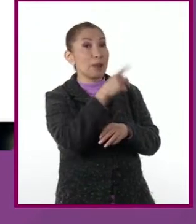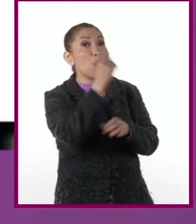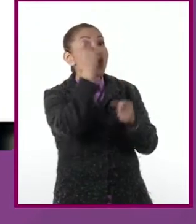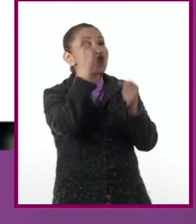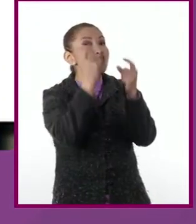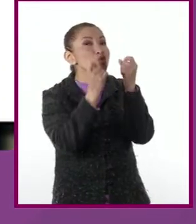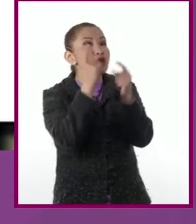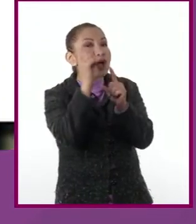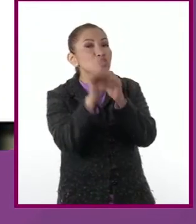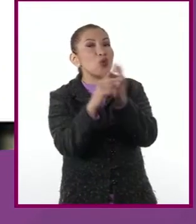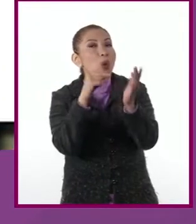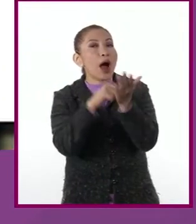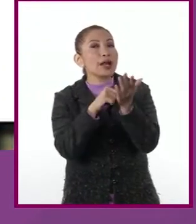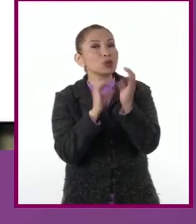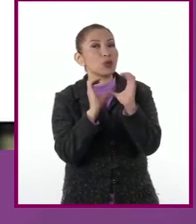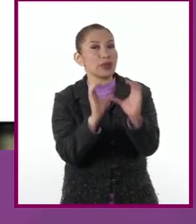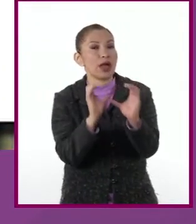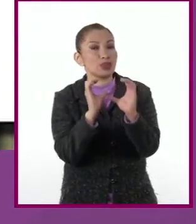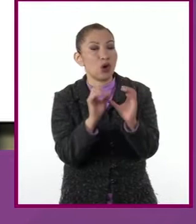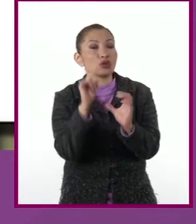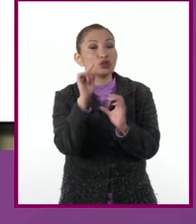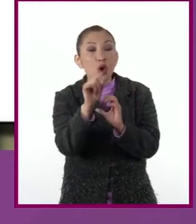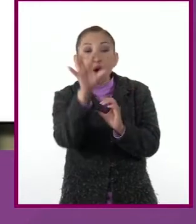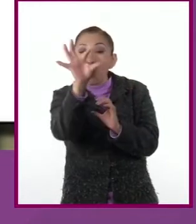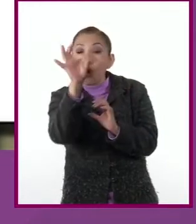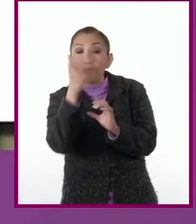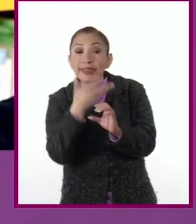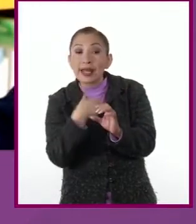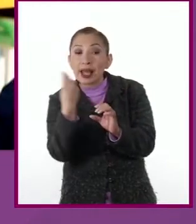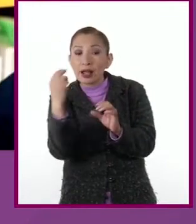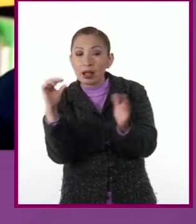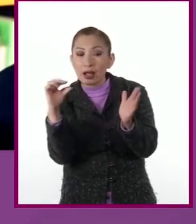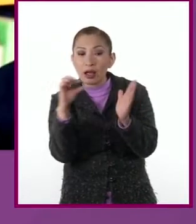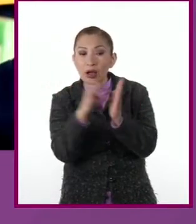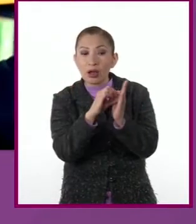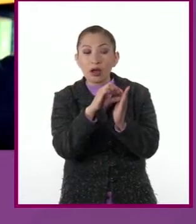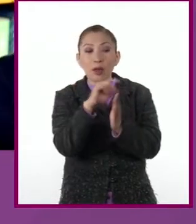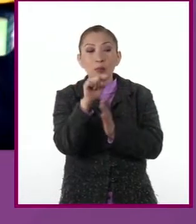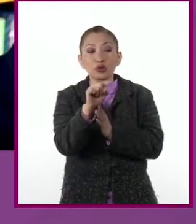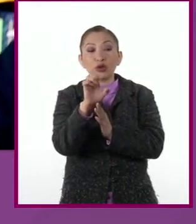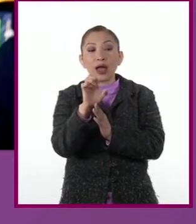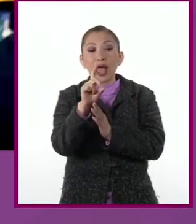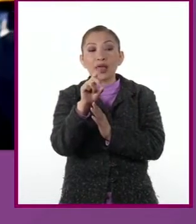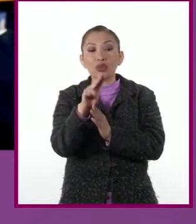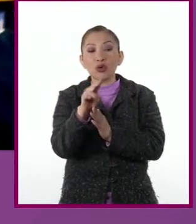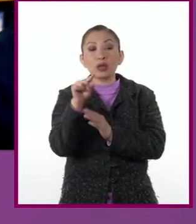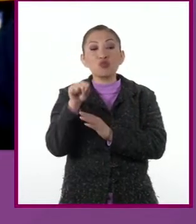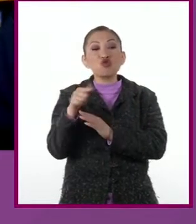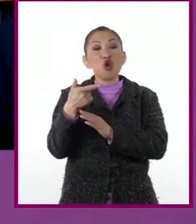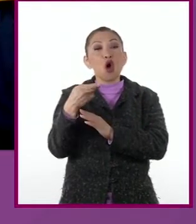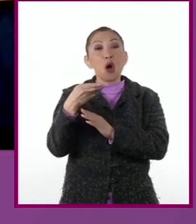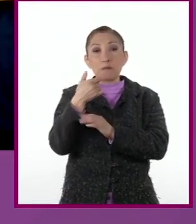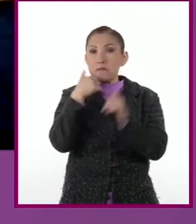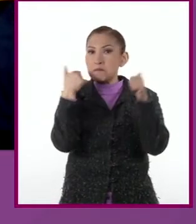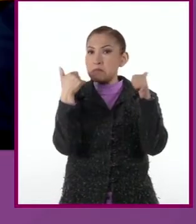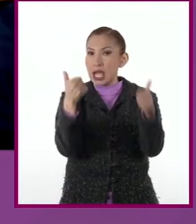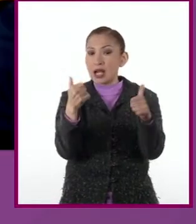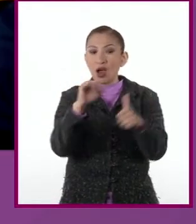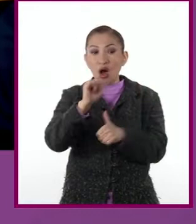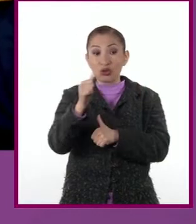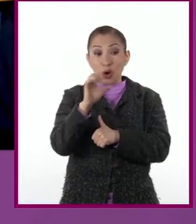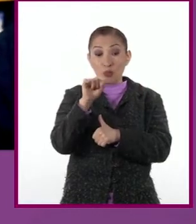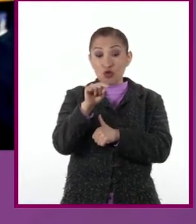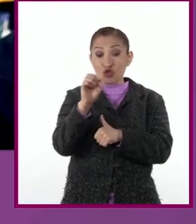páginas que consultemos. En este caso, confiaremos en las que cuentan con el dominio .edo y .gob y evitaremos las que